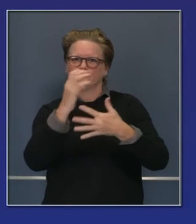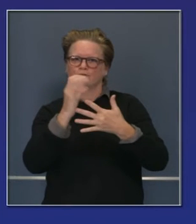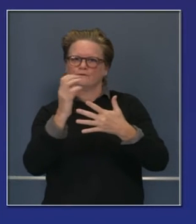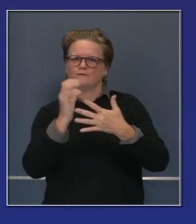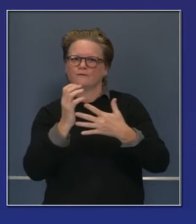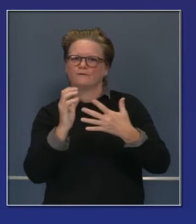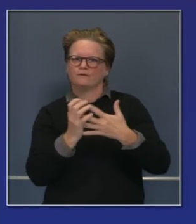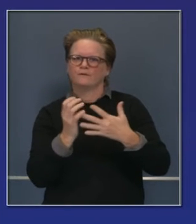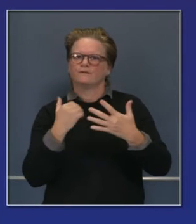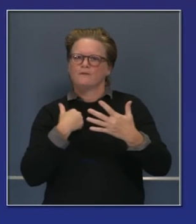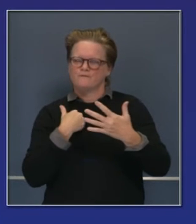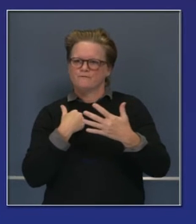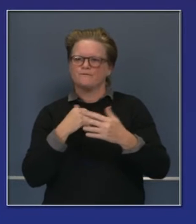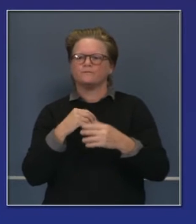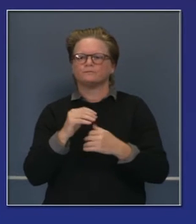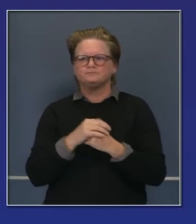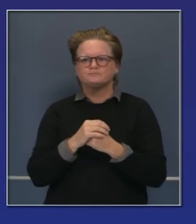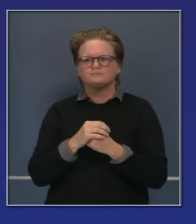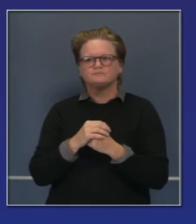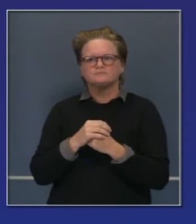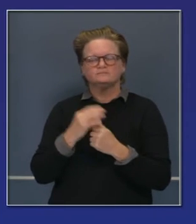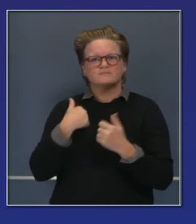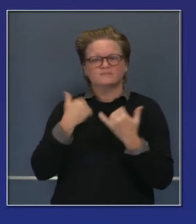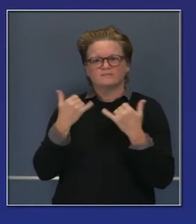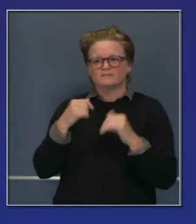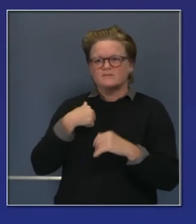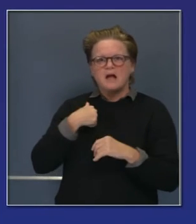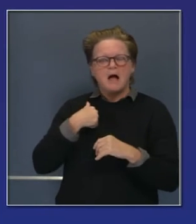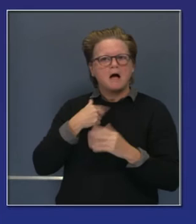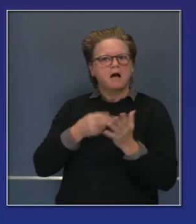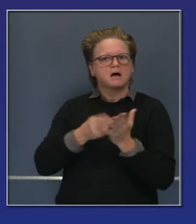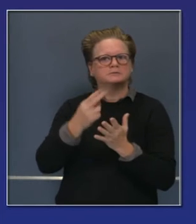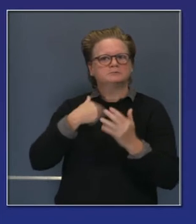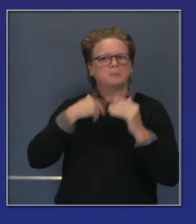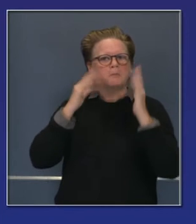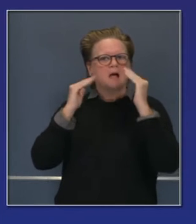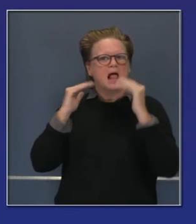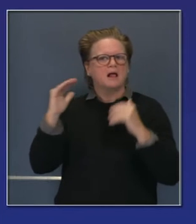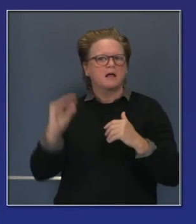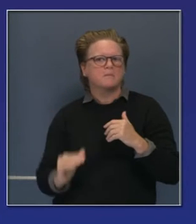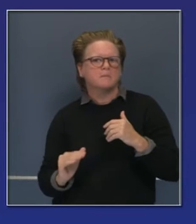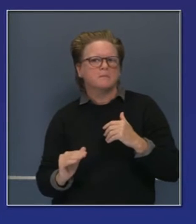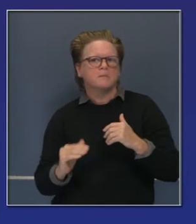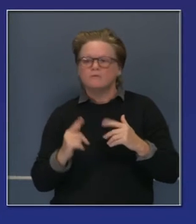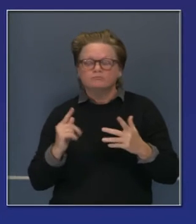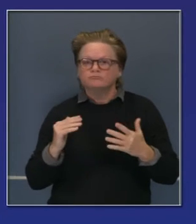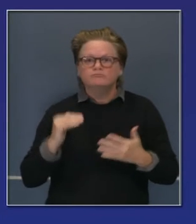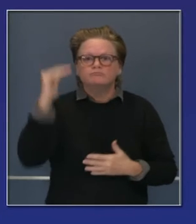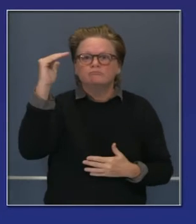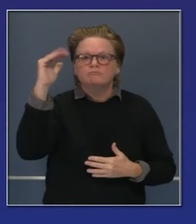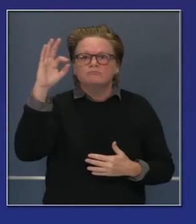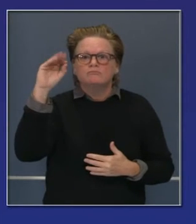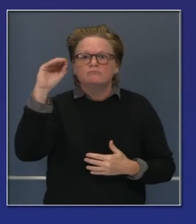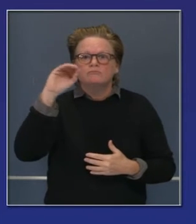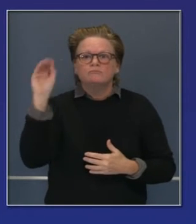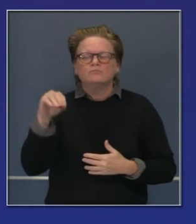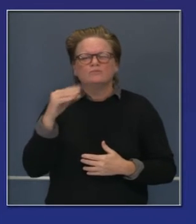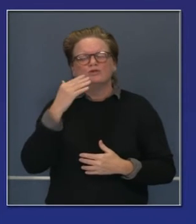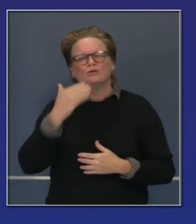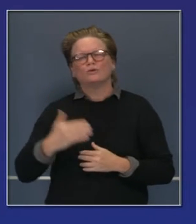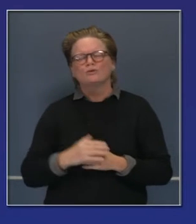proyectado que tendría efectividad de 50% hasta 70%. Y también por eso hace algunas semanas